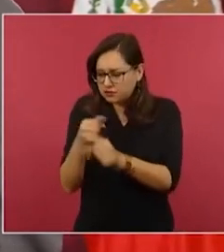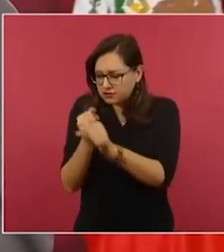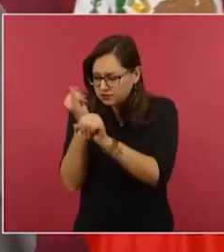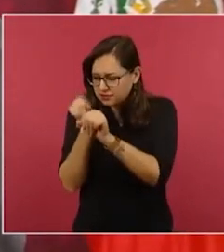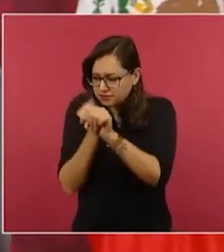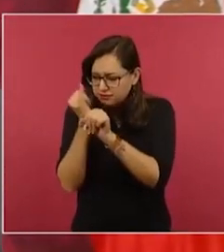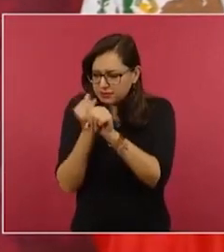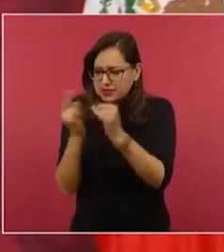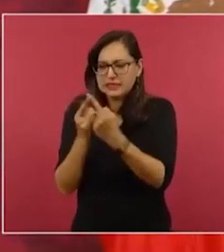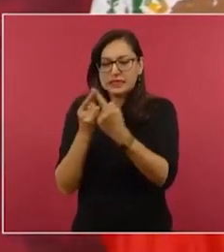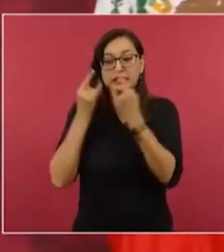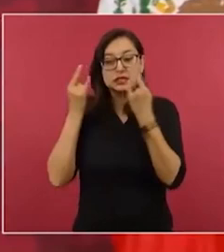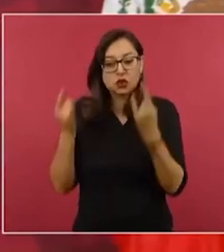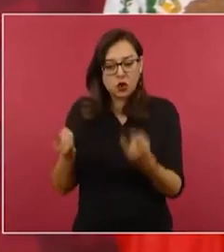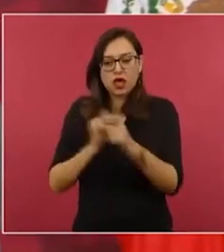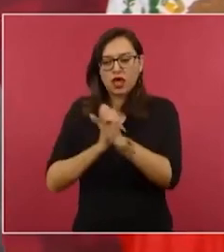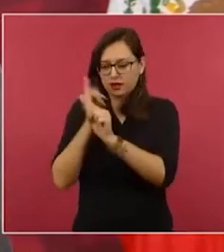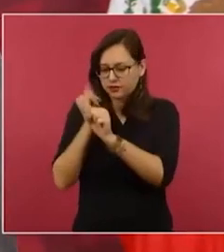vinculan